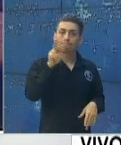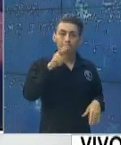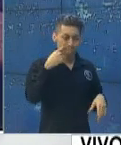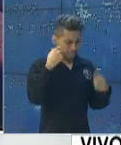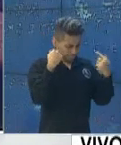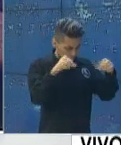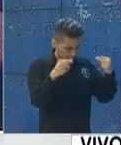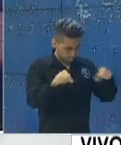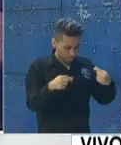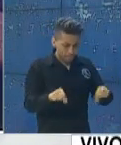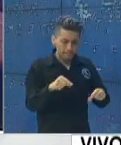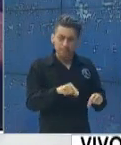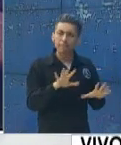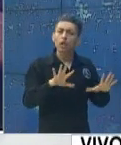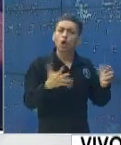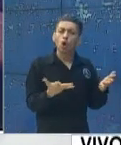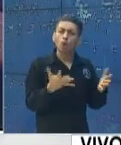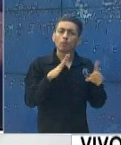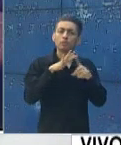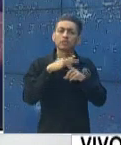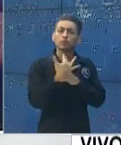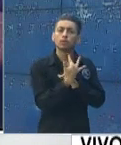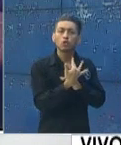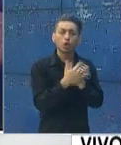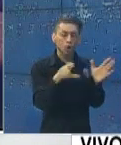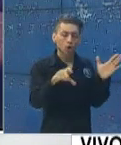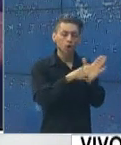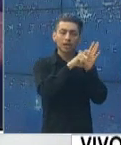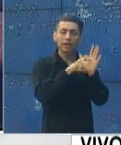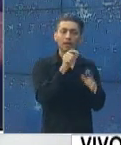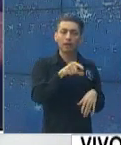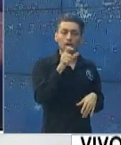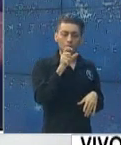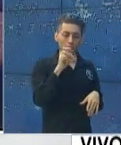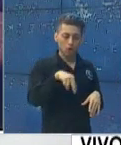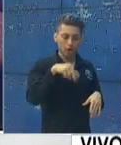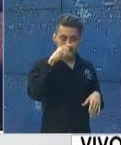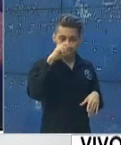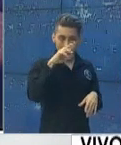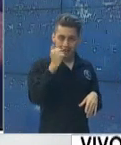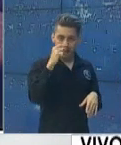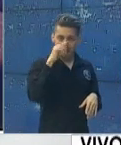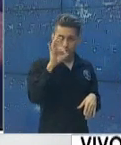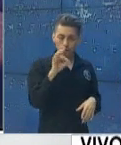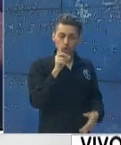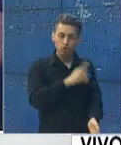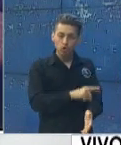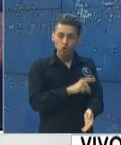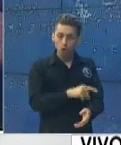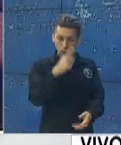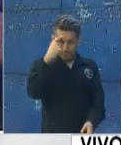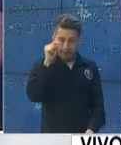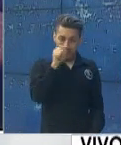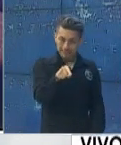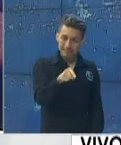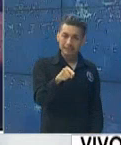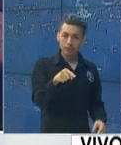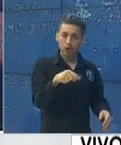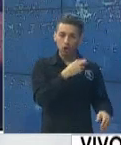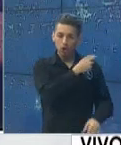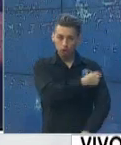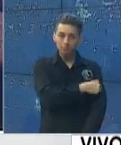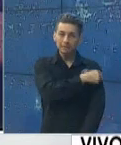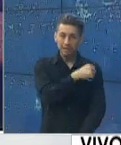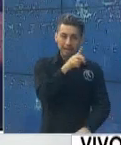revisión del estatus en el que se encuentran los contratos de los médicos en el hospital del parque,